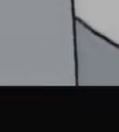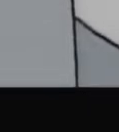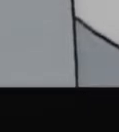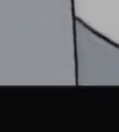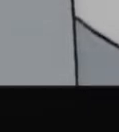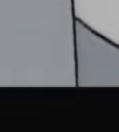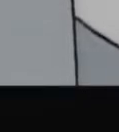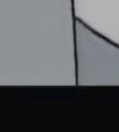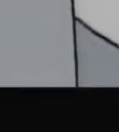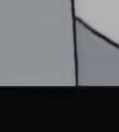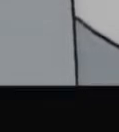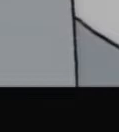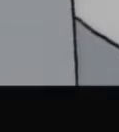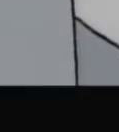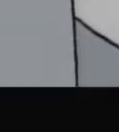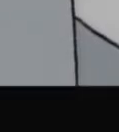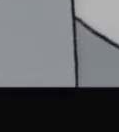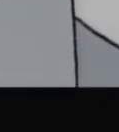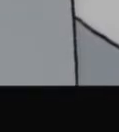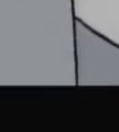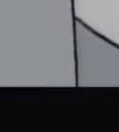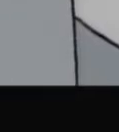Evitamos saludos y abrazos.